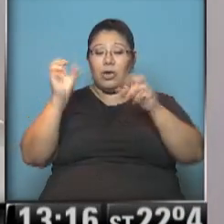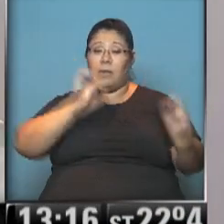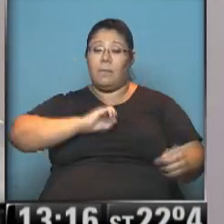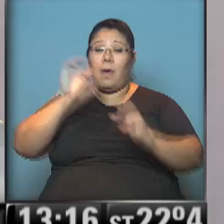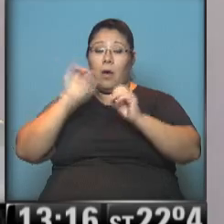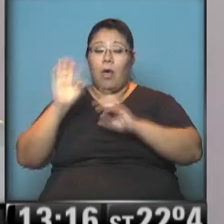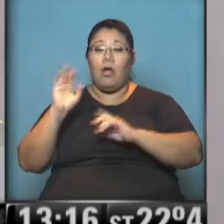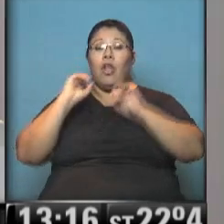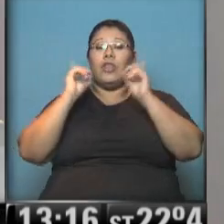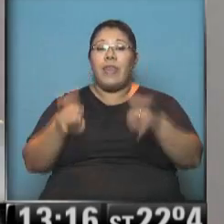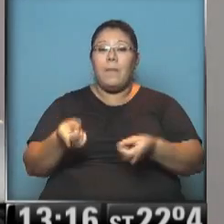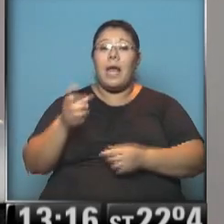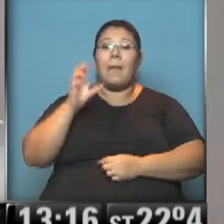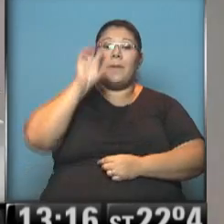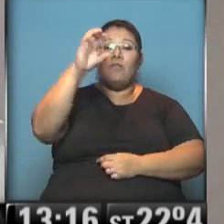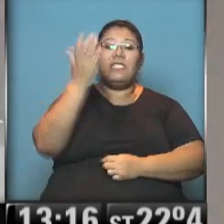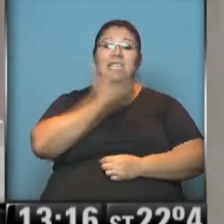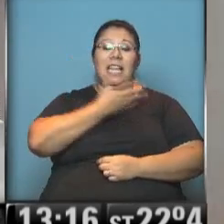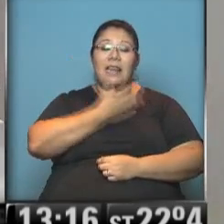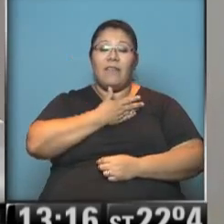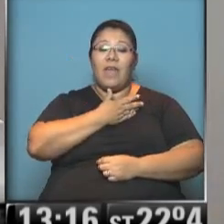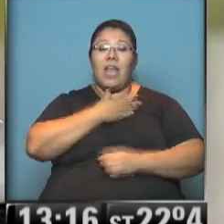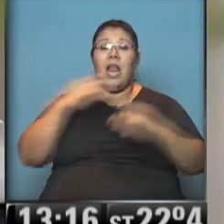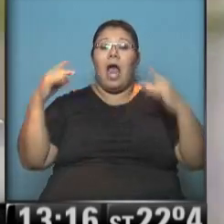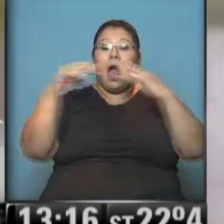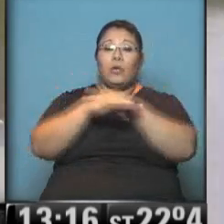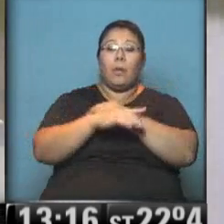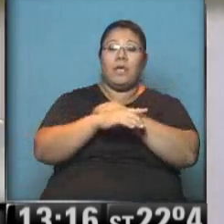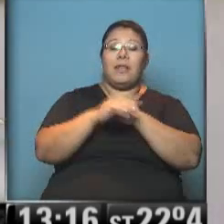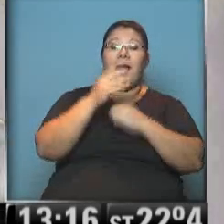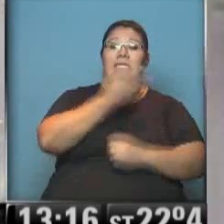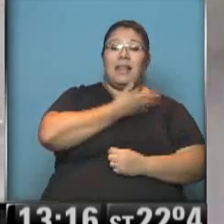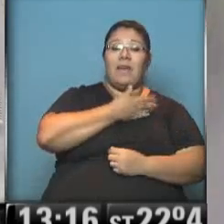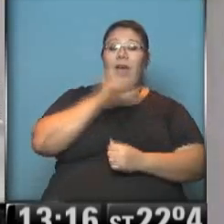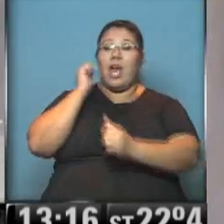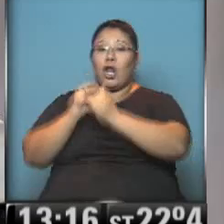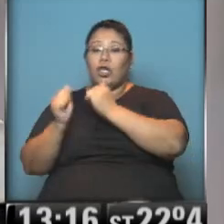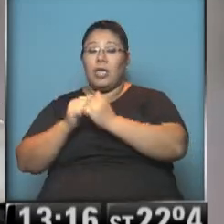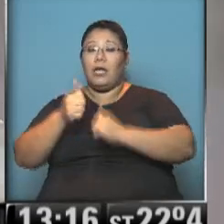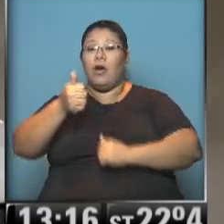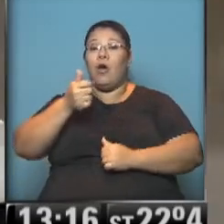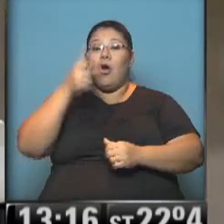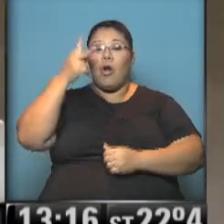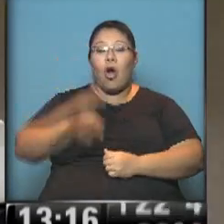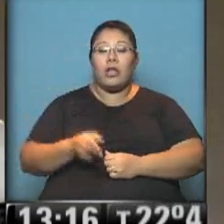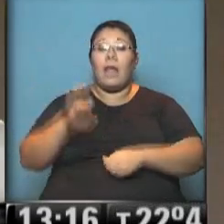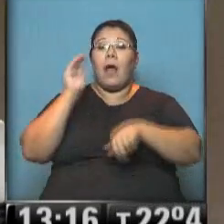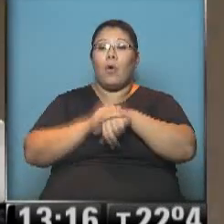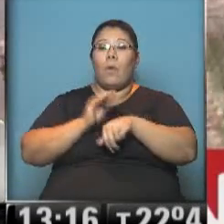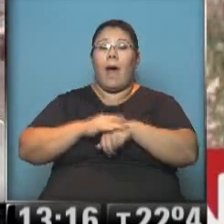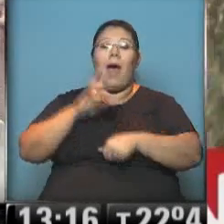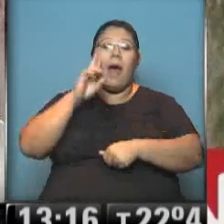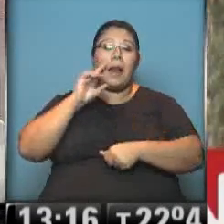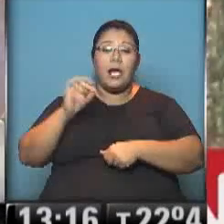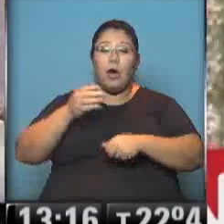en Córdoba, también en la provincia de Santa Fe, donde la autopista que une el centro de la provincia con Rosario se encuentra interrumpida por la crecida del arroyo que